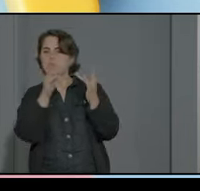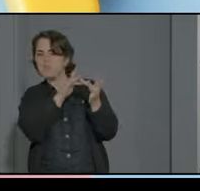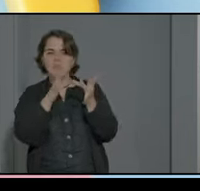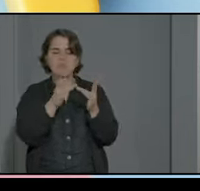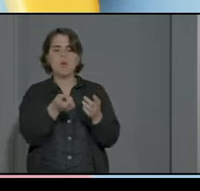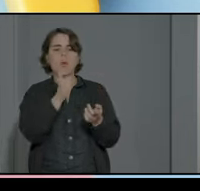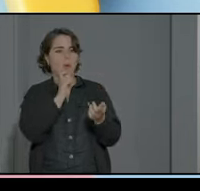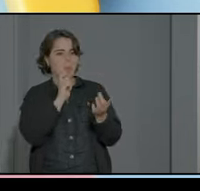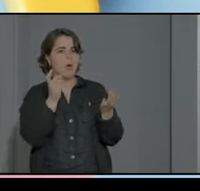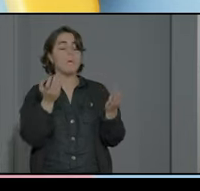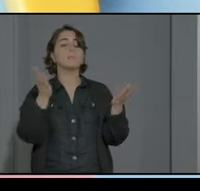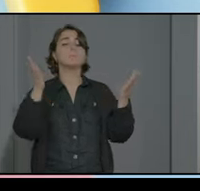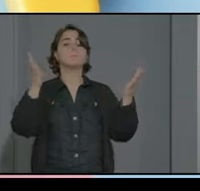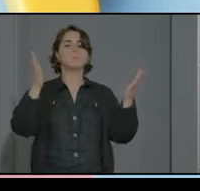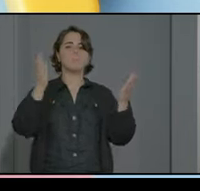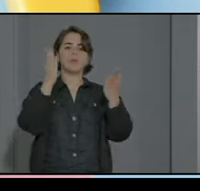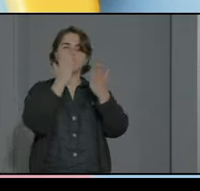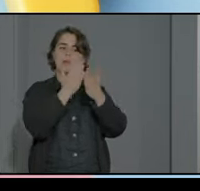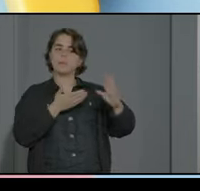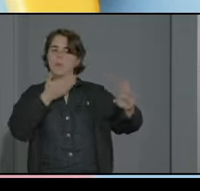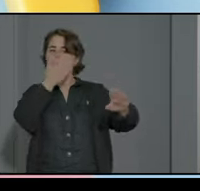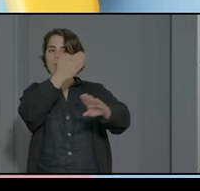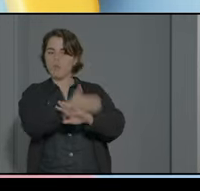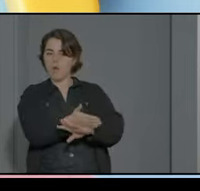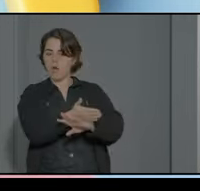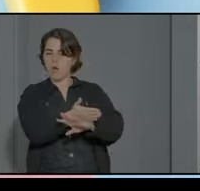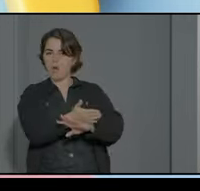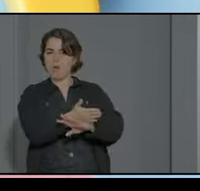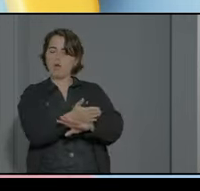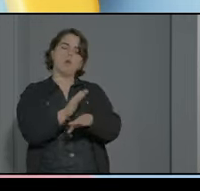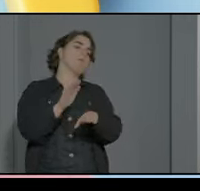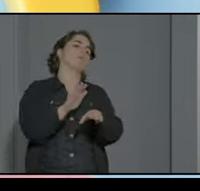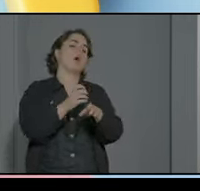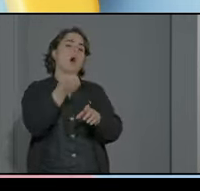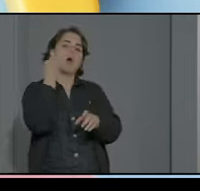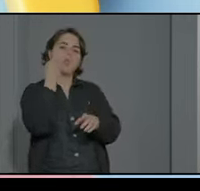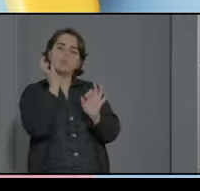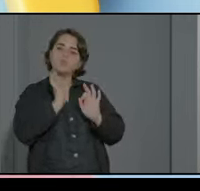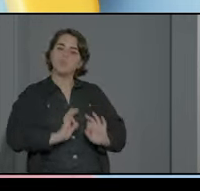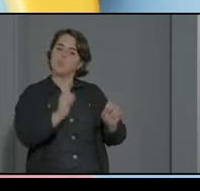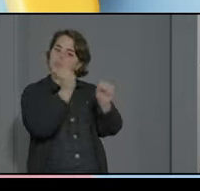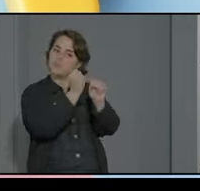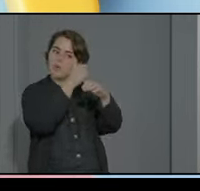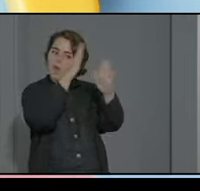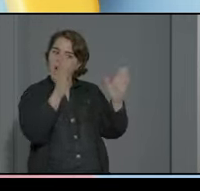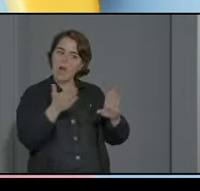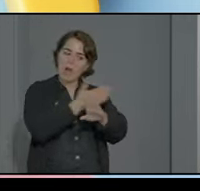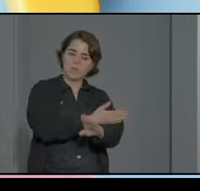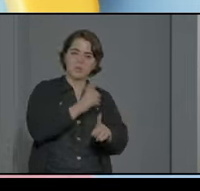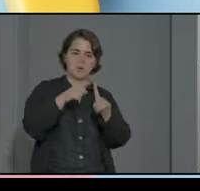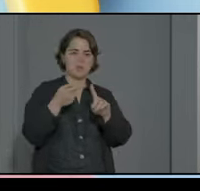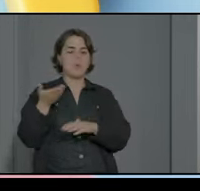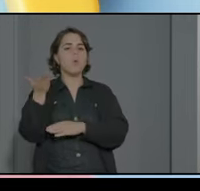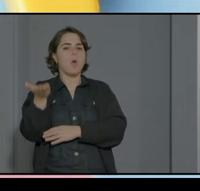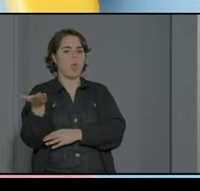pero cuando vamos a un aula concretamente a trabajar con unos alumnos siempre acudimos previamente para presentarnos